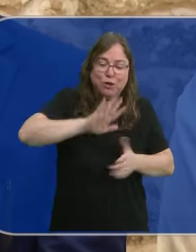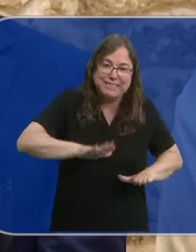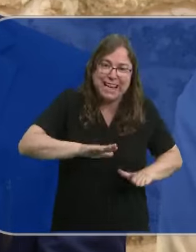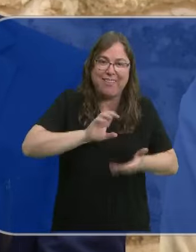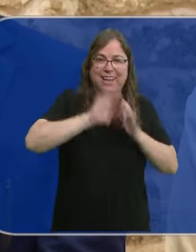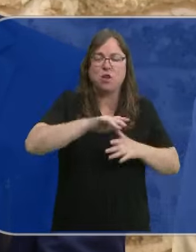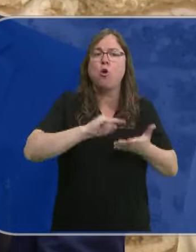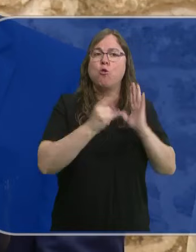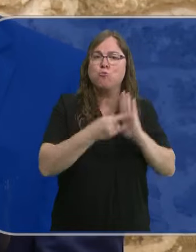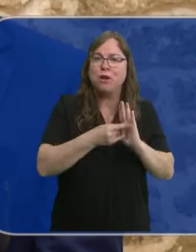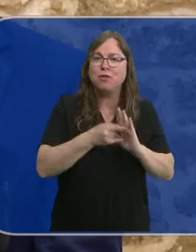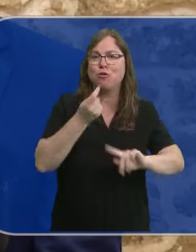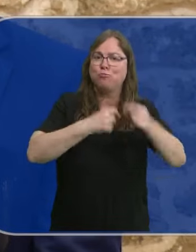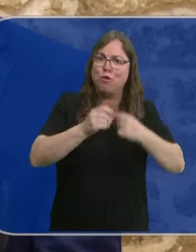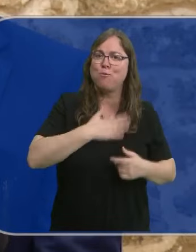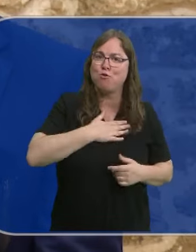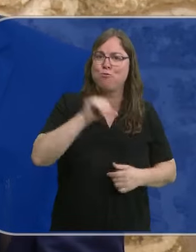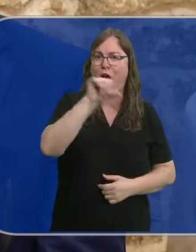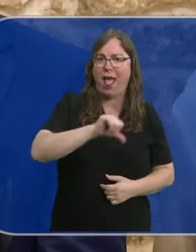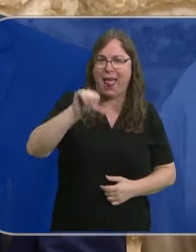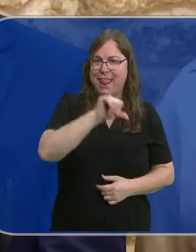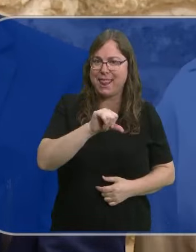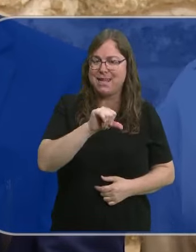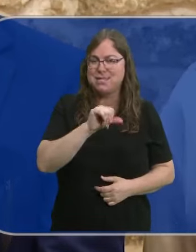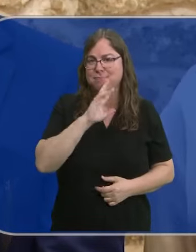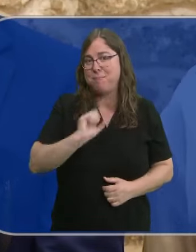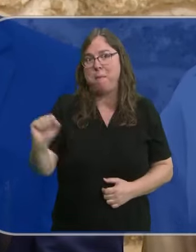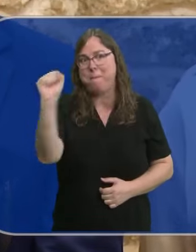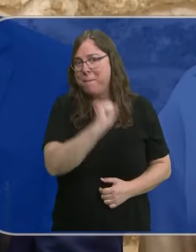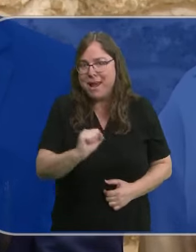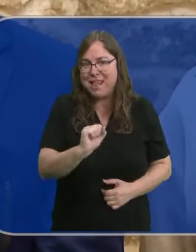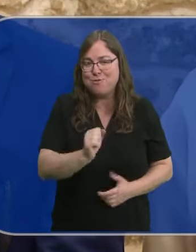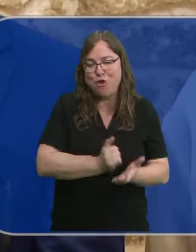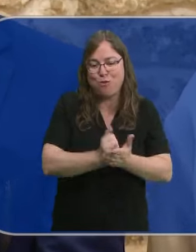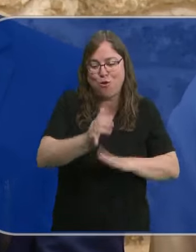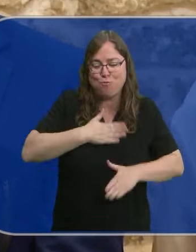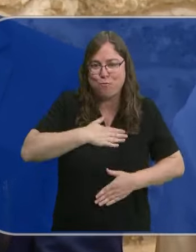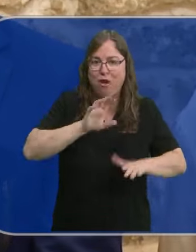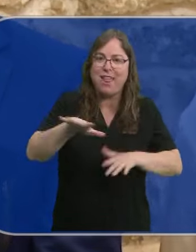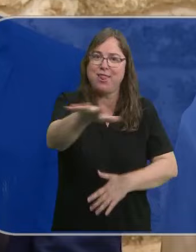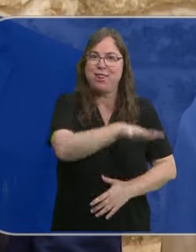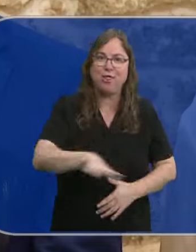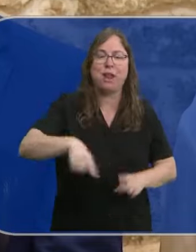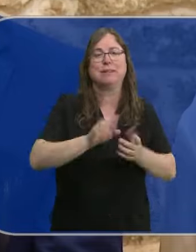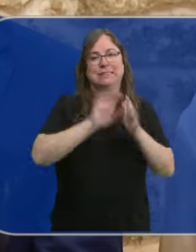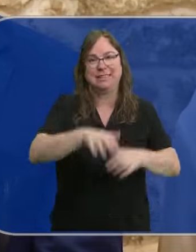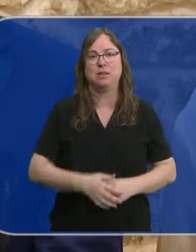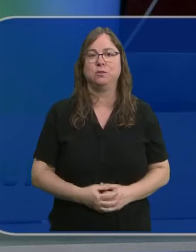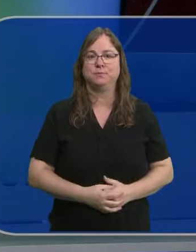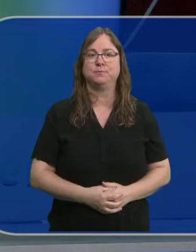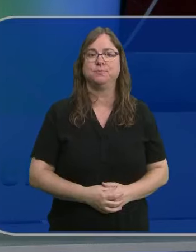un proyecto en que vamos a ser capaces ya de producir aceite con los maravillosos agricultores que tenemos en esta comarca y en Castilla y León.